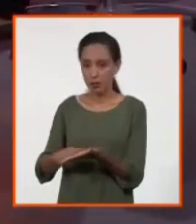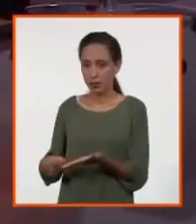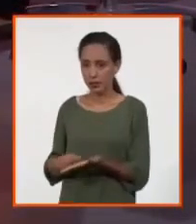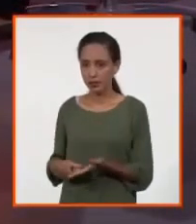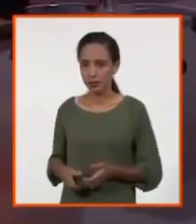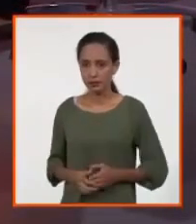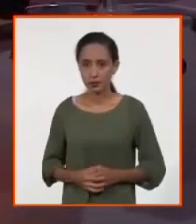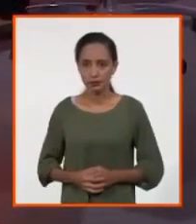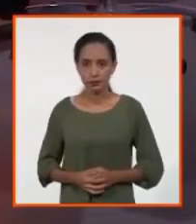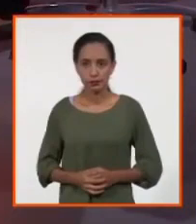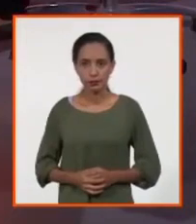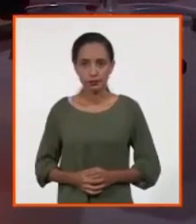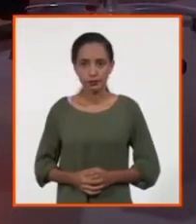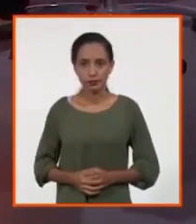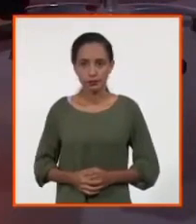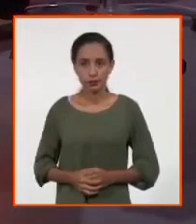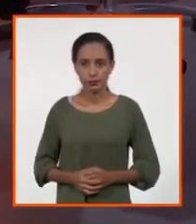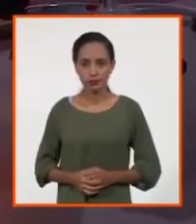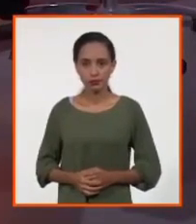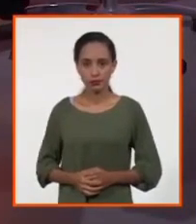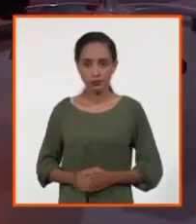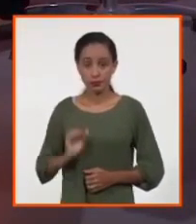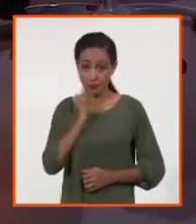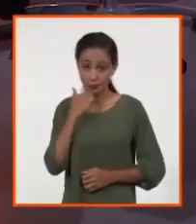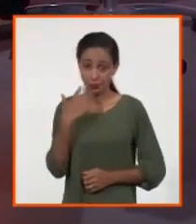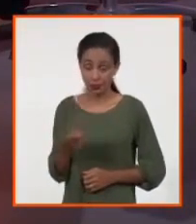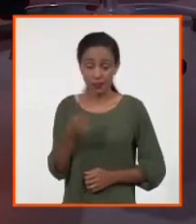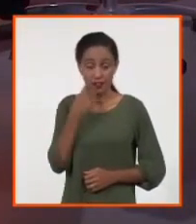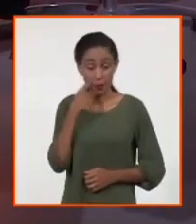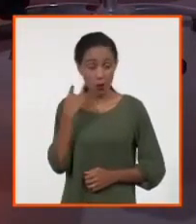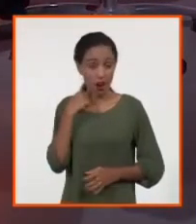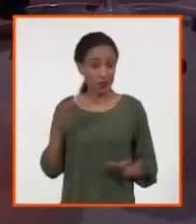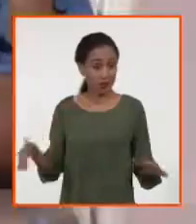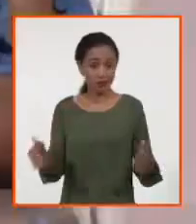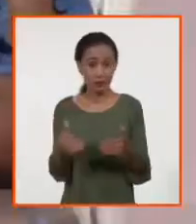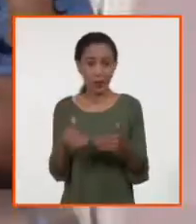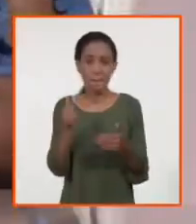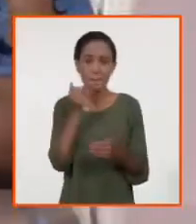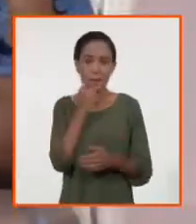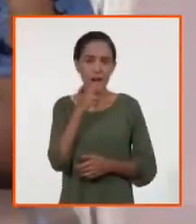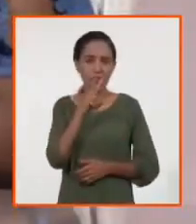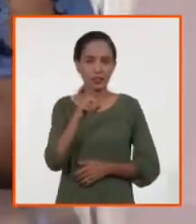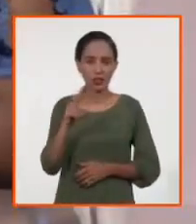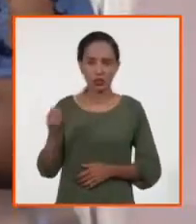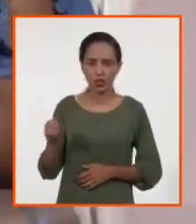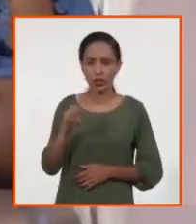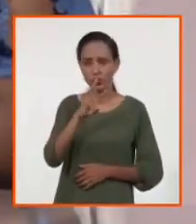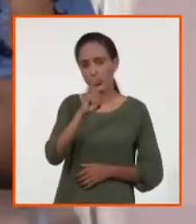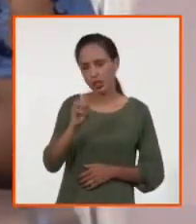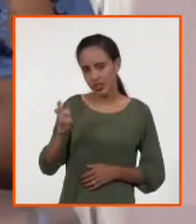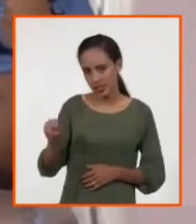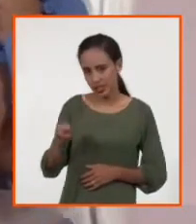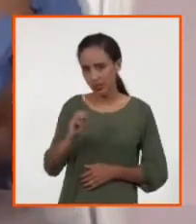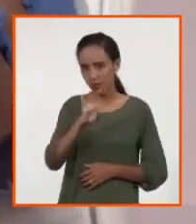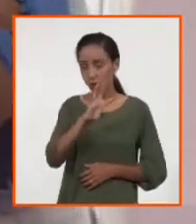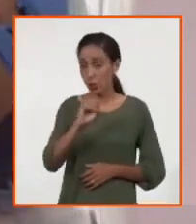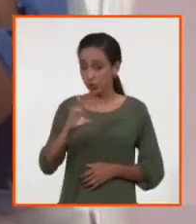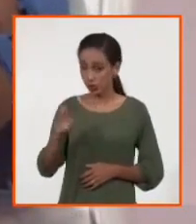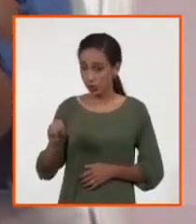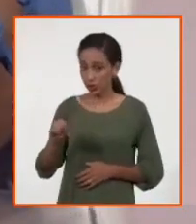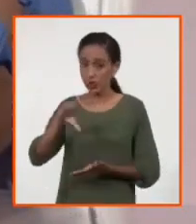sumamos eso, pues vemos que el año culmina con más de 200 o 300 o 400 centros de trabajo